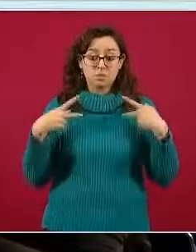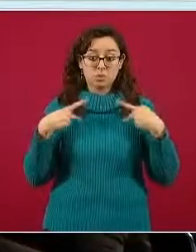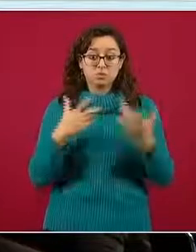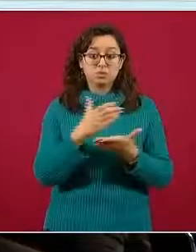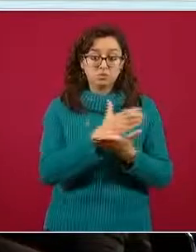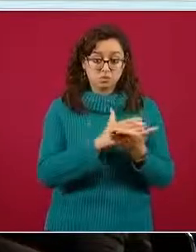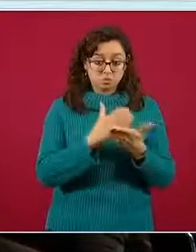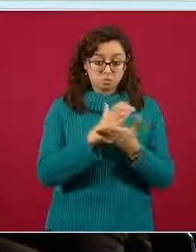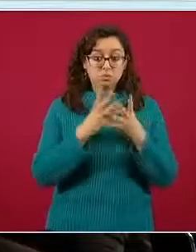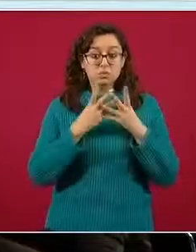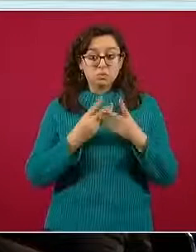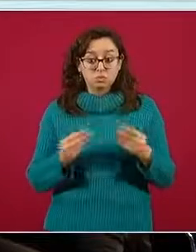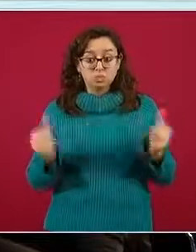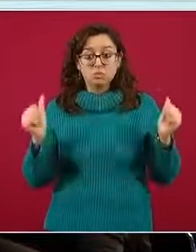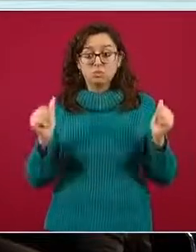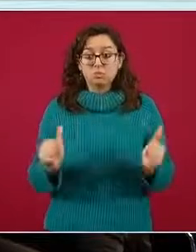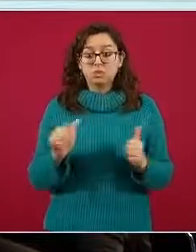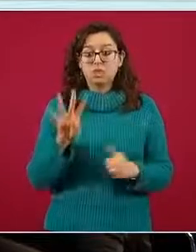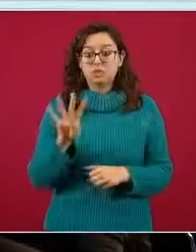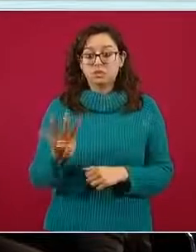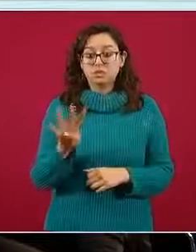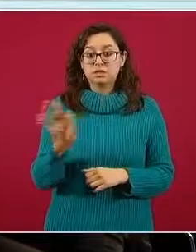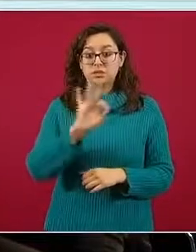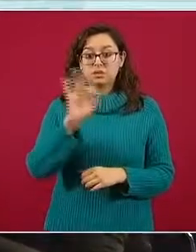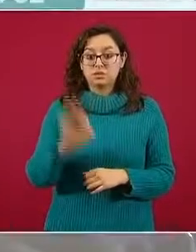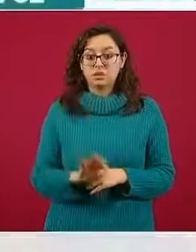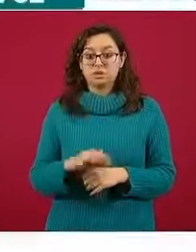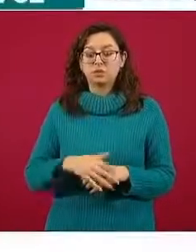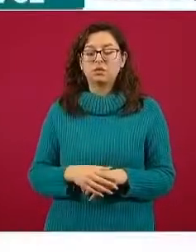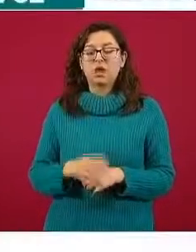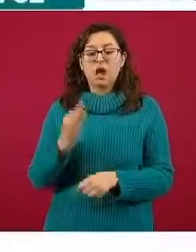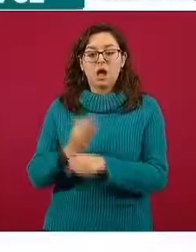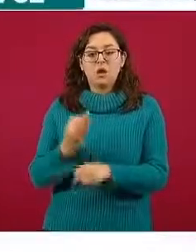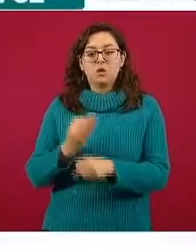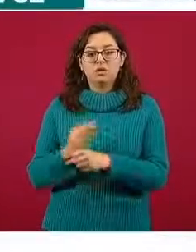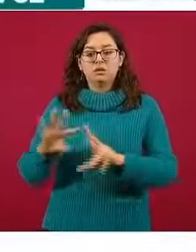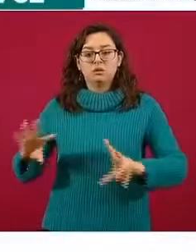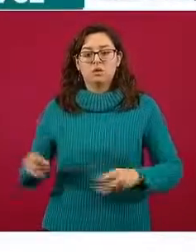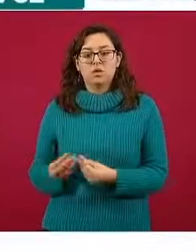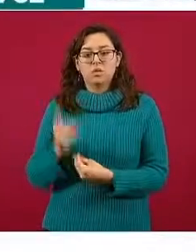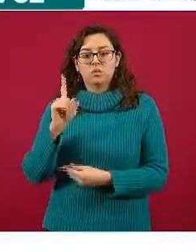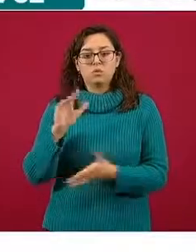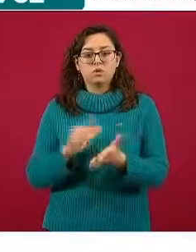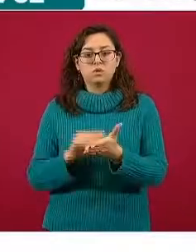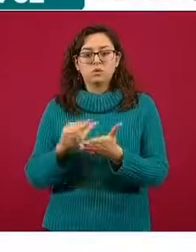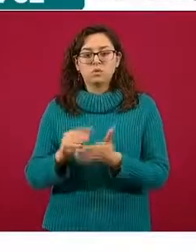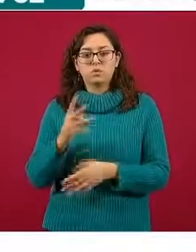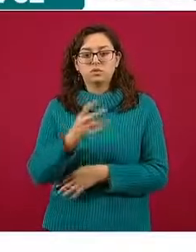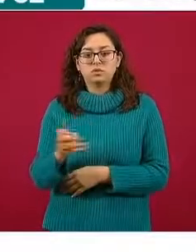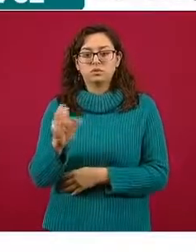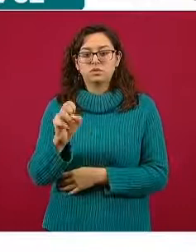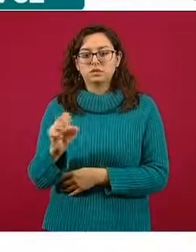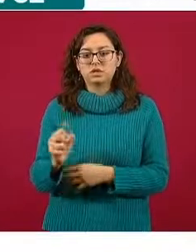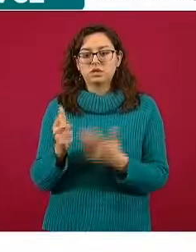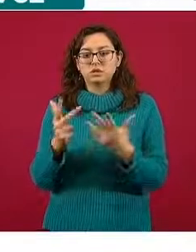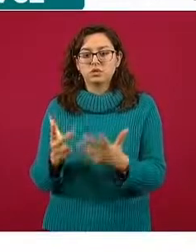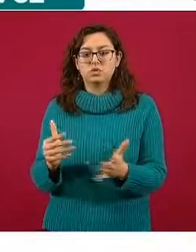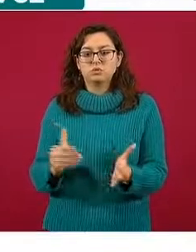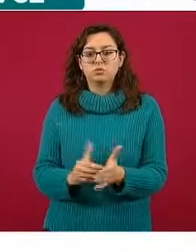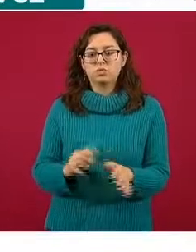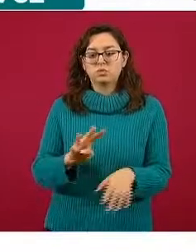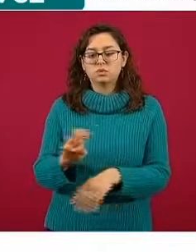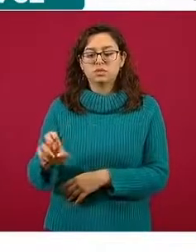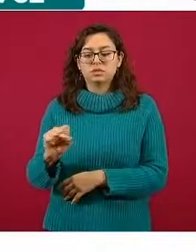recuperadas. Tenemos un total de un millón 468 mil 468